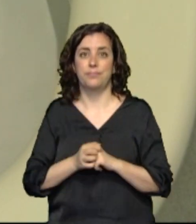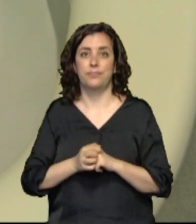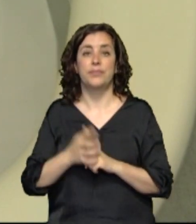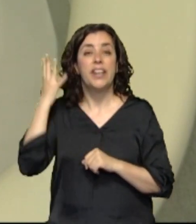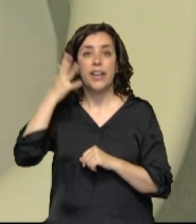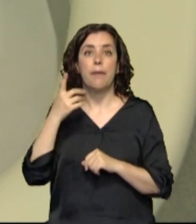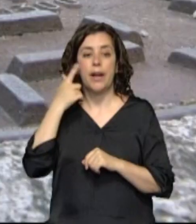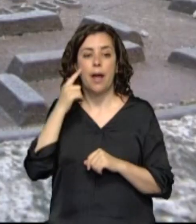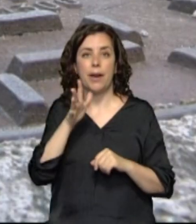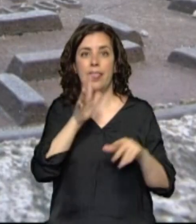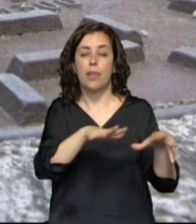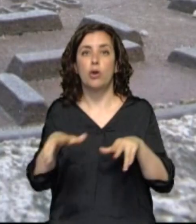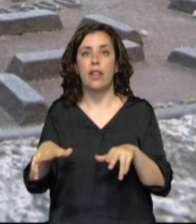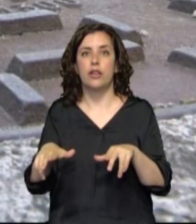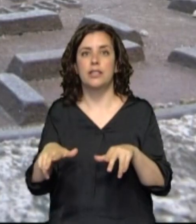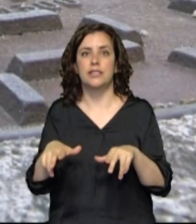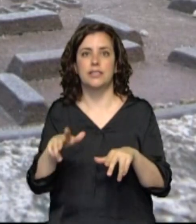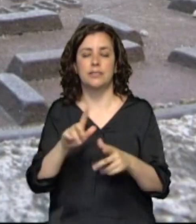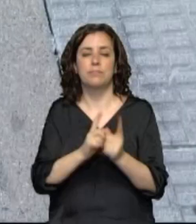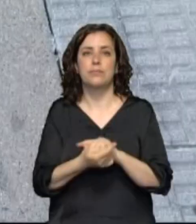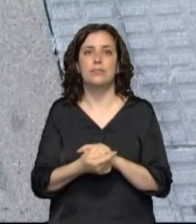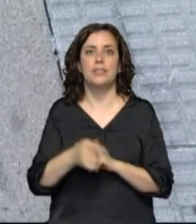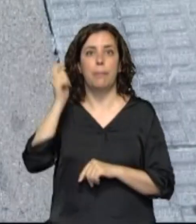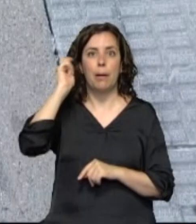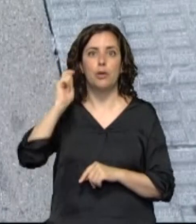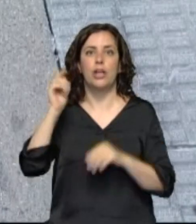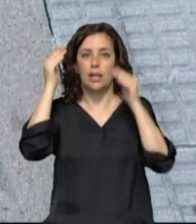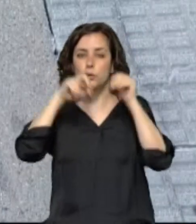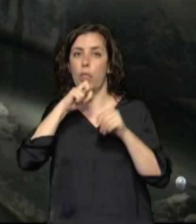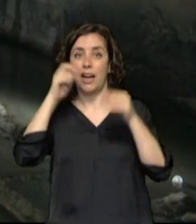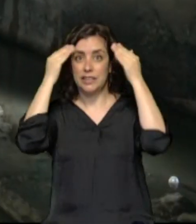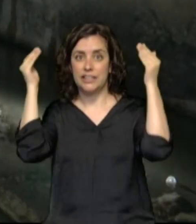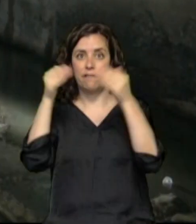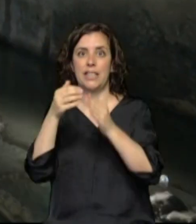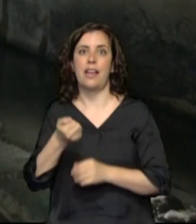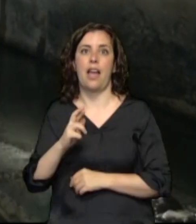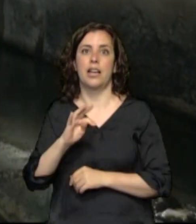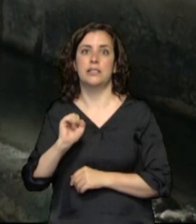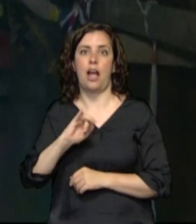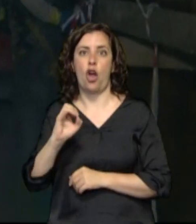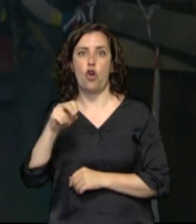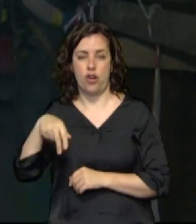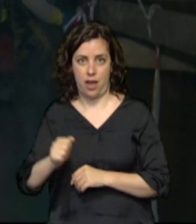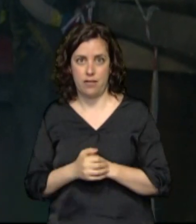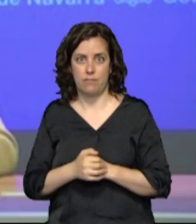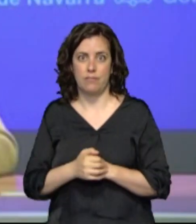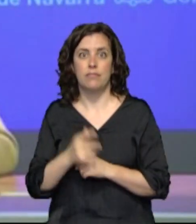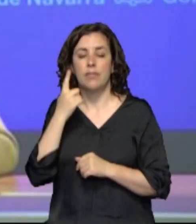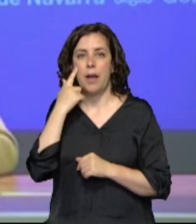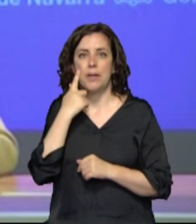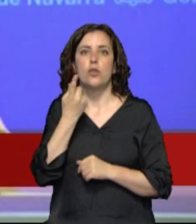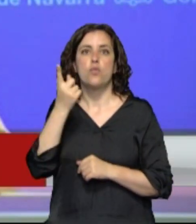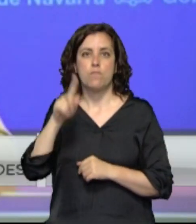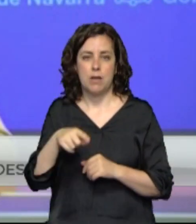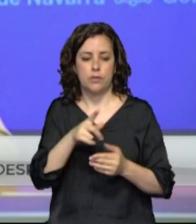depuradoras de Pamplona, Tudela, Tafalla, Estella y Artajona. Cogerán 13 muestras semanales durante un mes con un objetivo. Es que podamos determinar